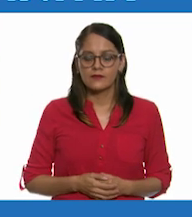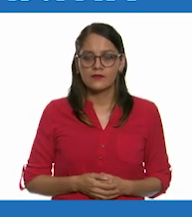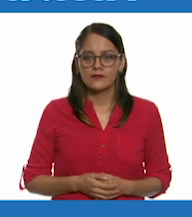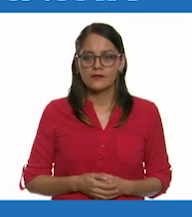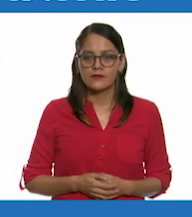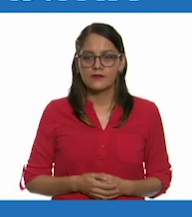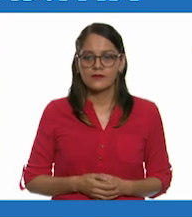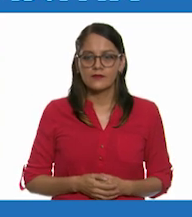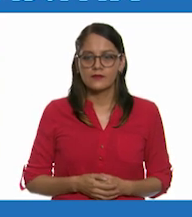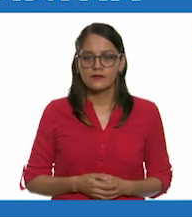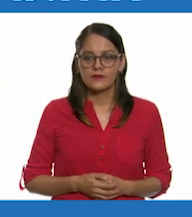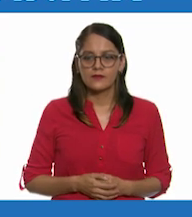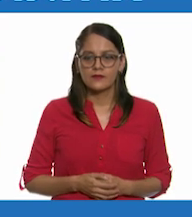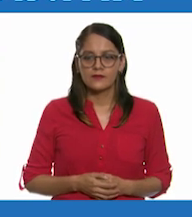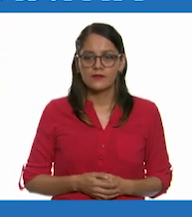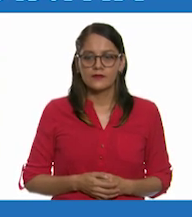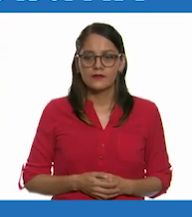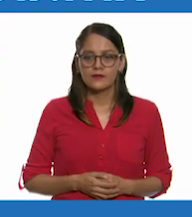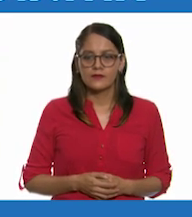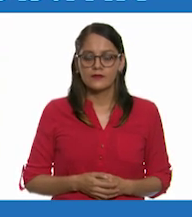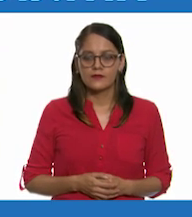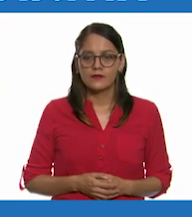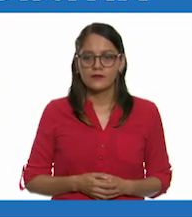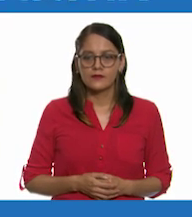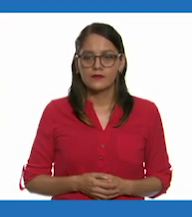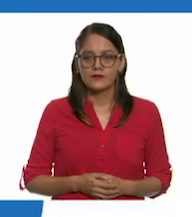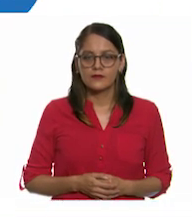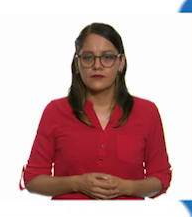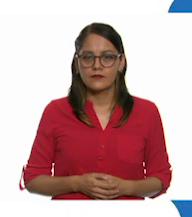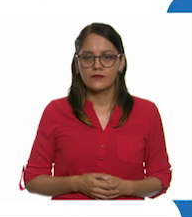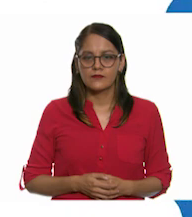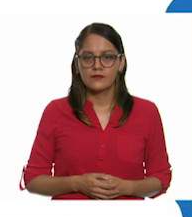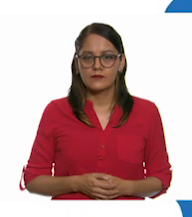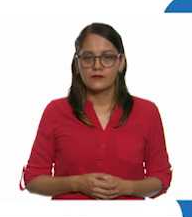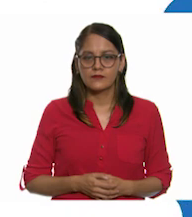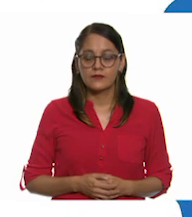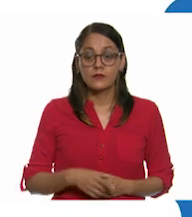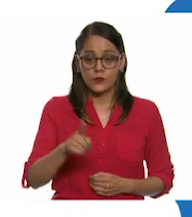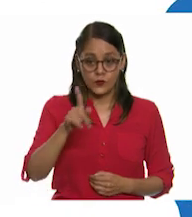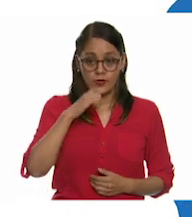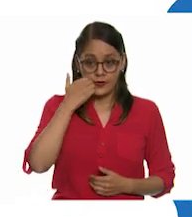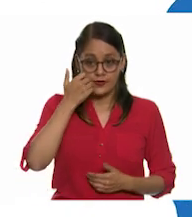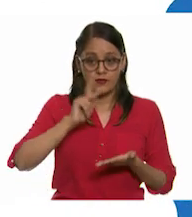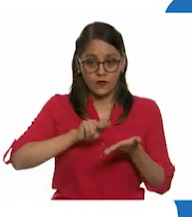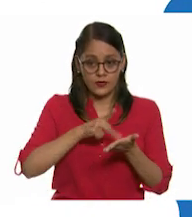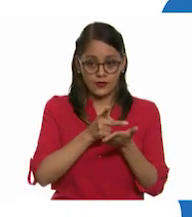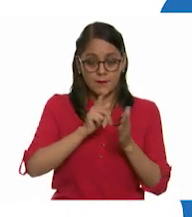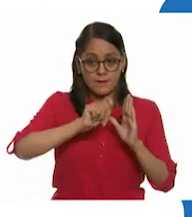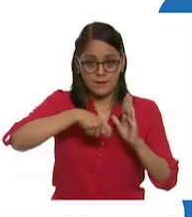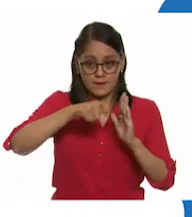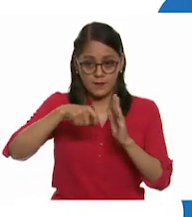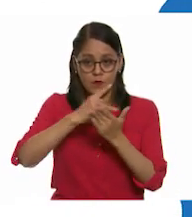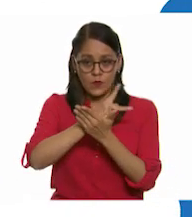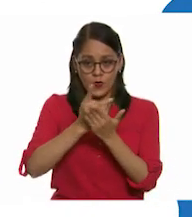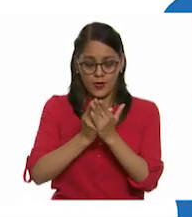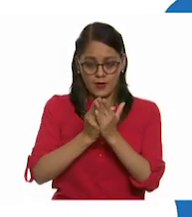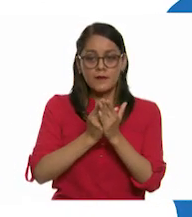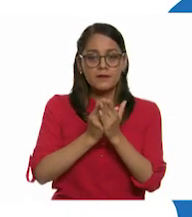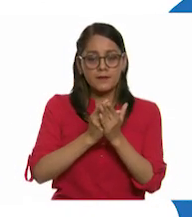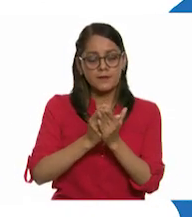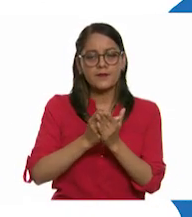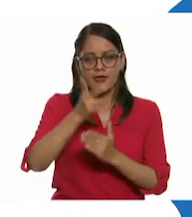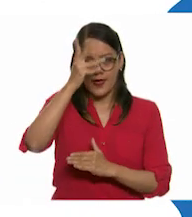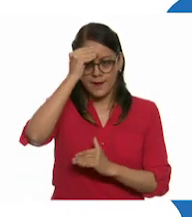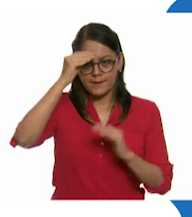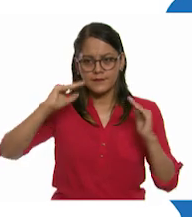.gov.mx. Si quieres volver a ver los programas de Aprende en